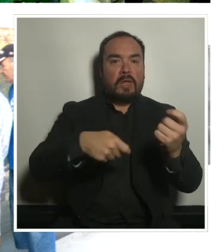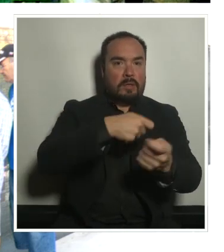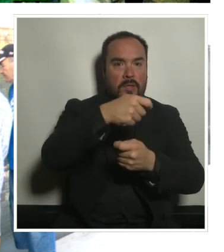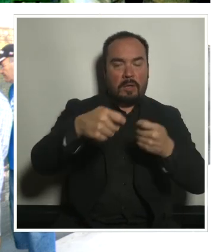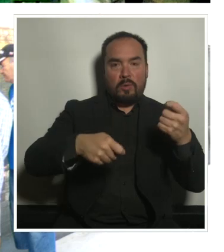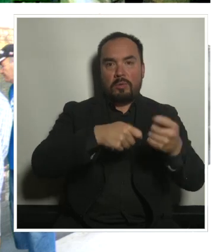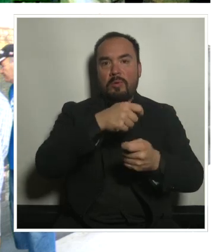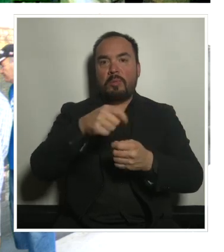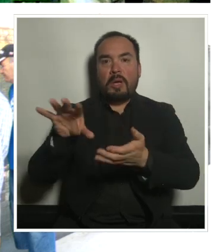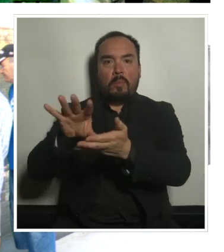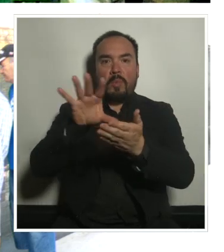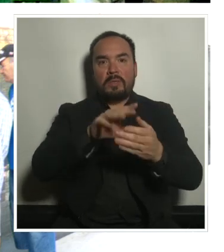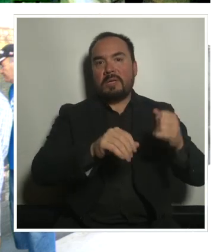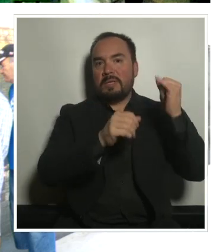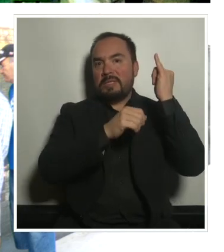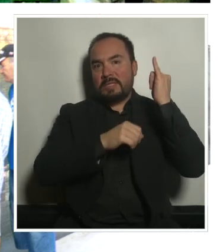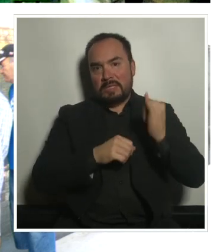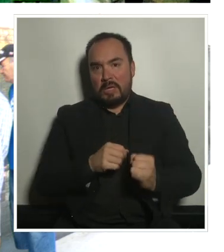las actividades productivas.